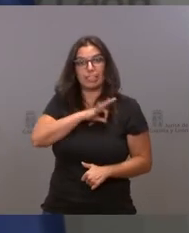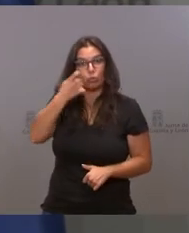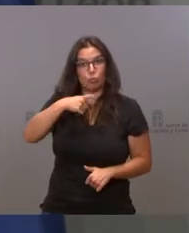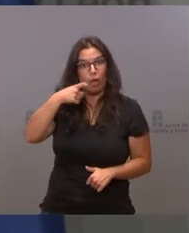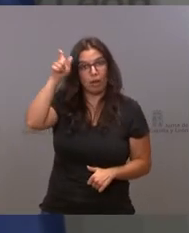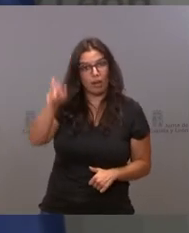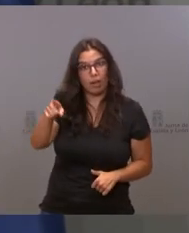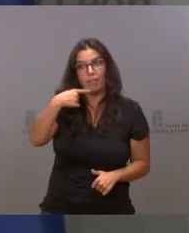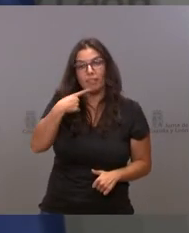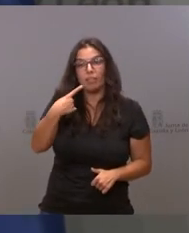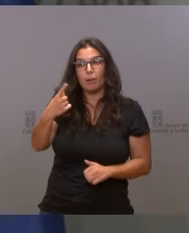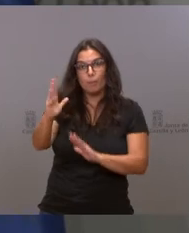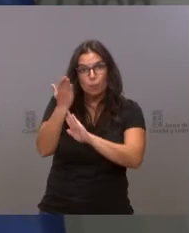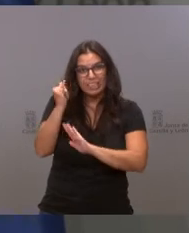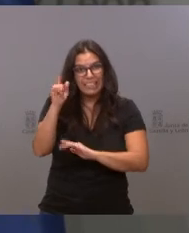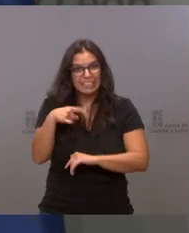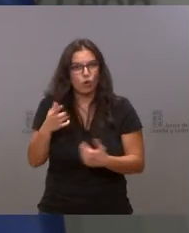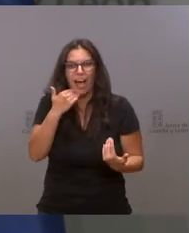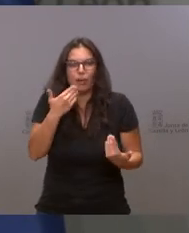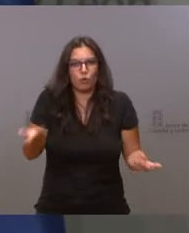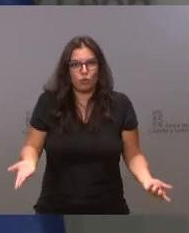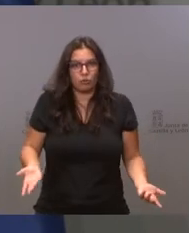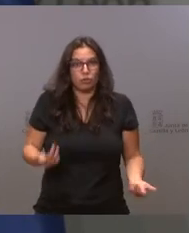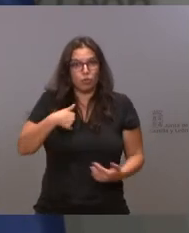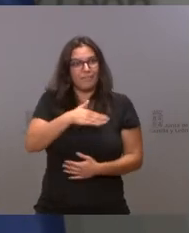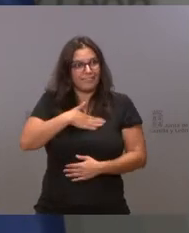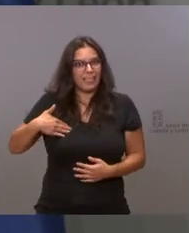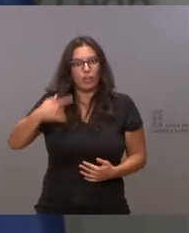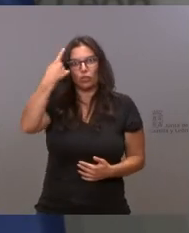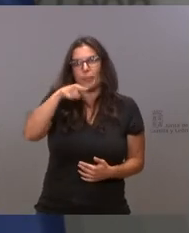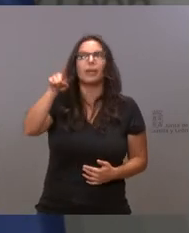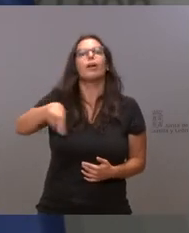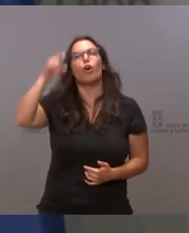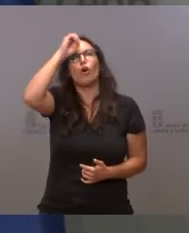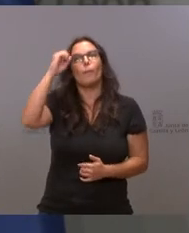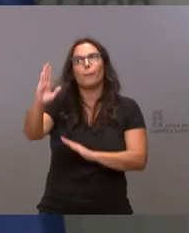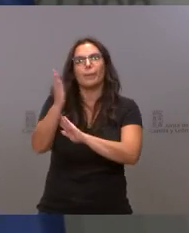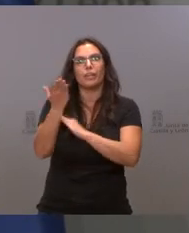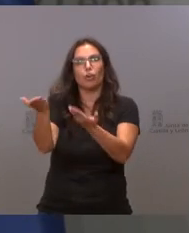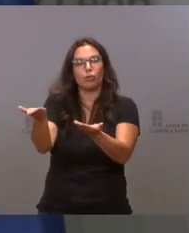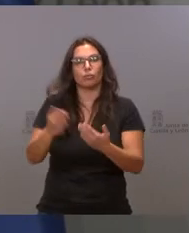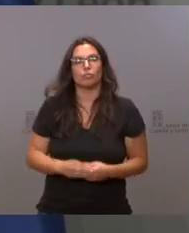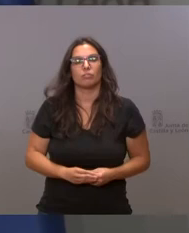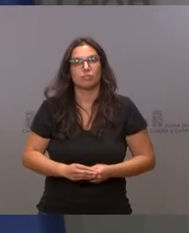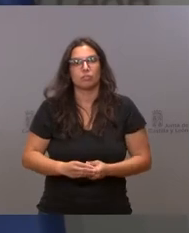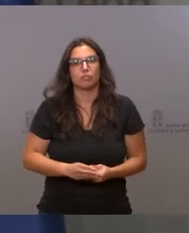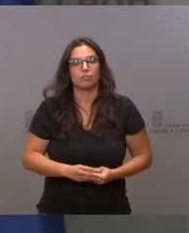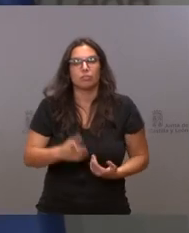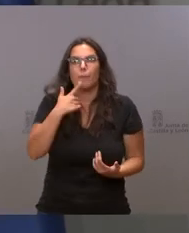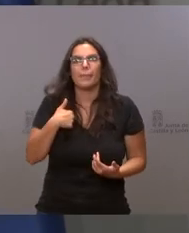diga si tiene algo que decir a todo eso. Le insisto, yo quiero saber cuál es la postura del señor Tudanca sobre